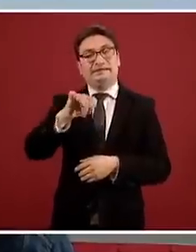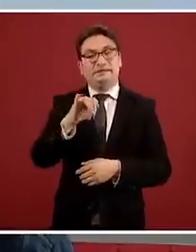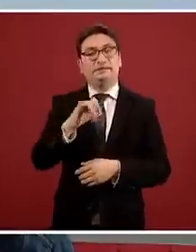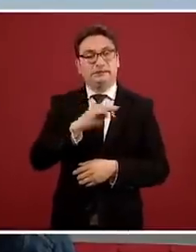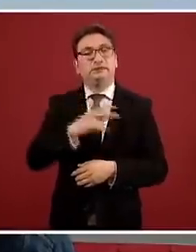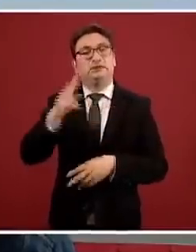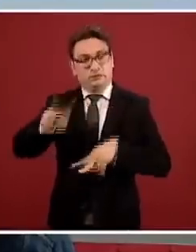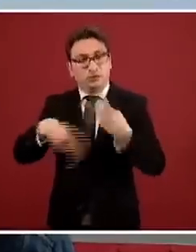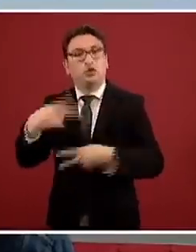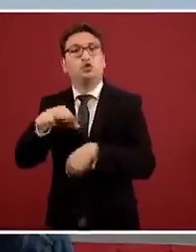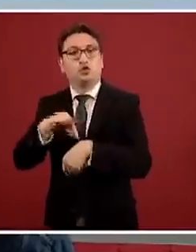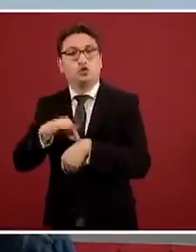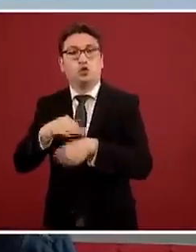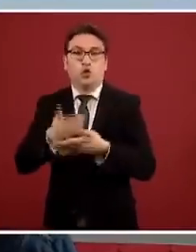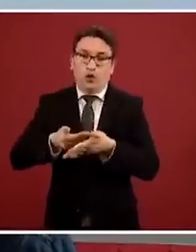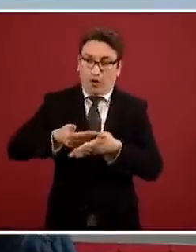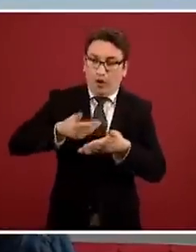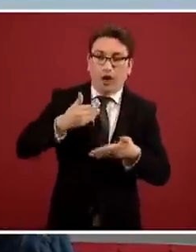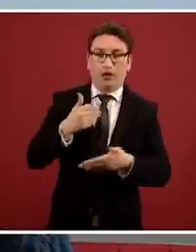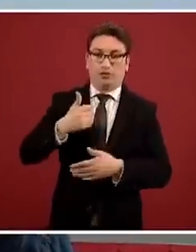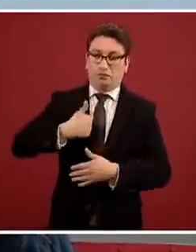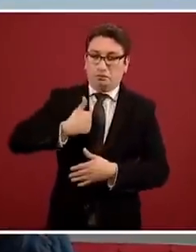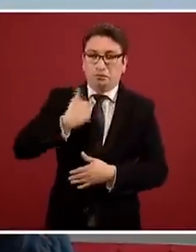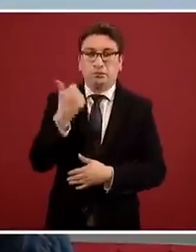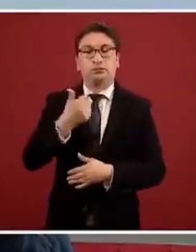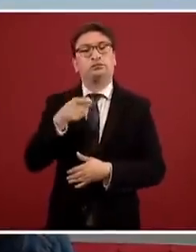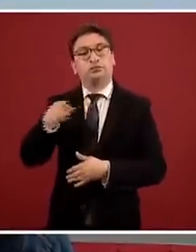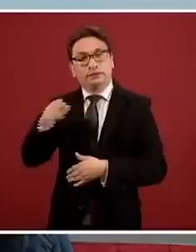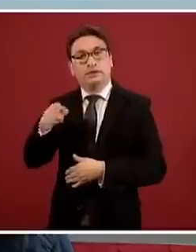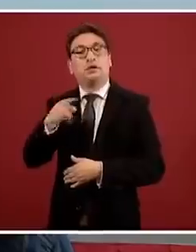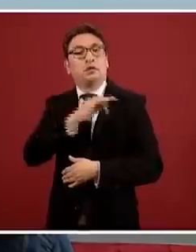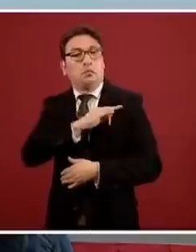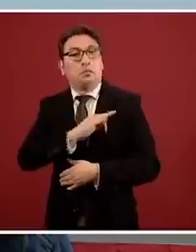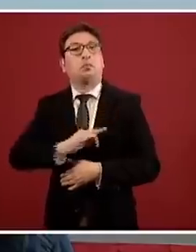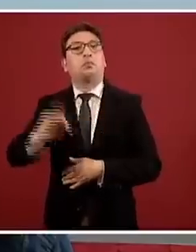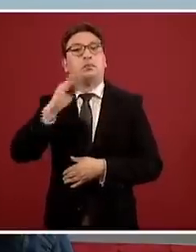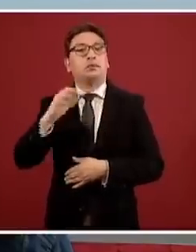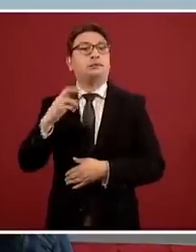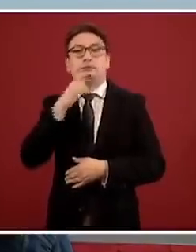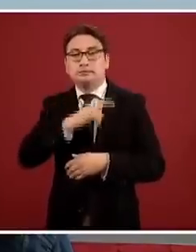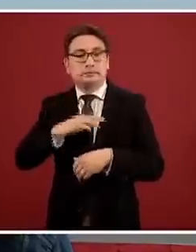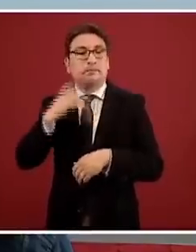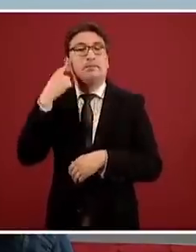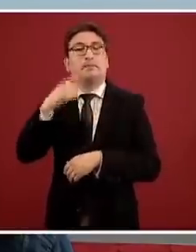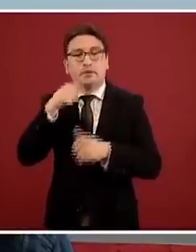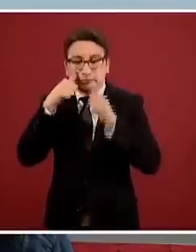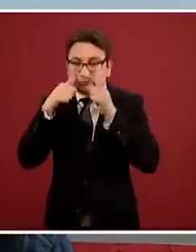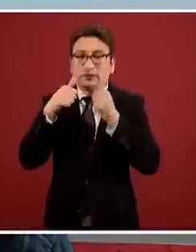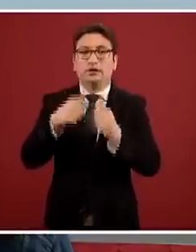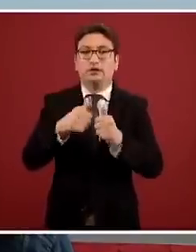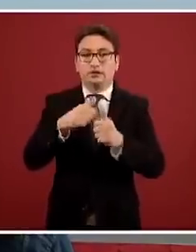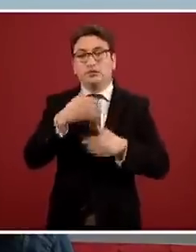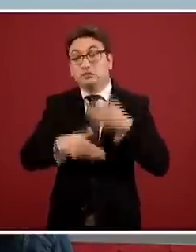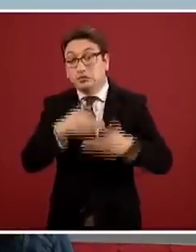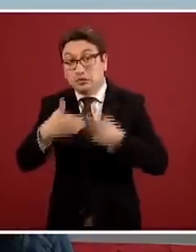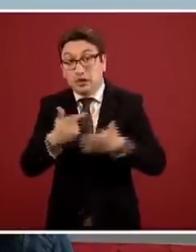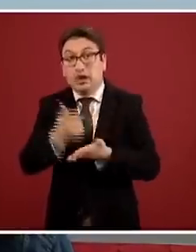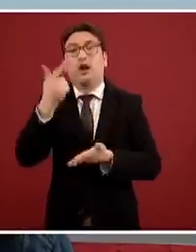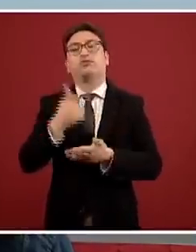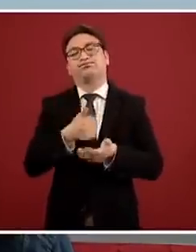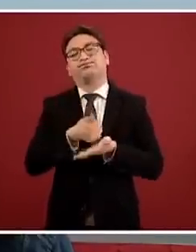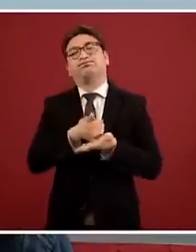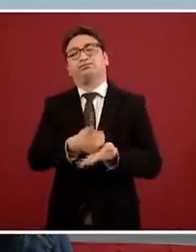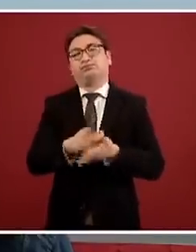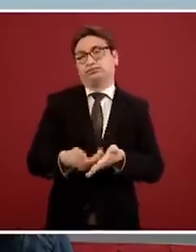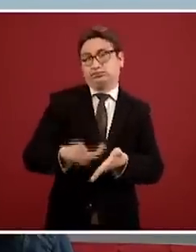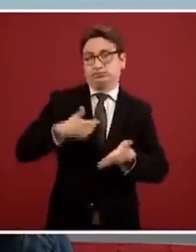en que se atiendan tempranamente, existe la posibilidad de más tempranamente atender las complicaciones y esto